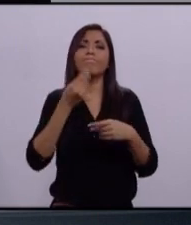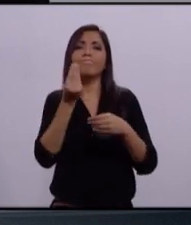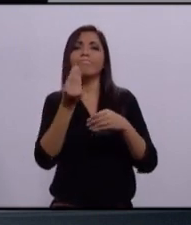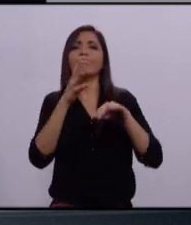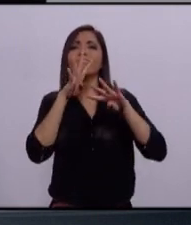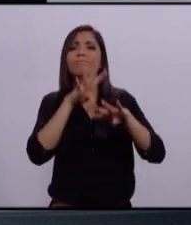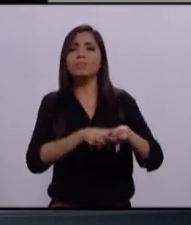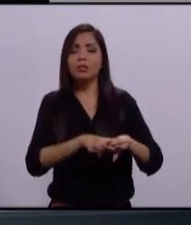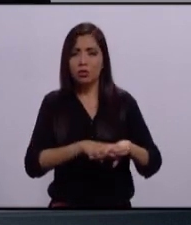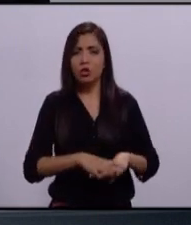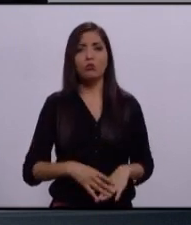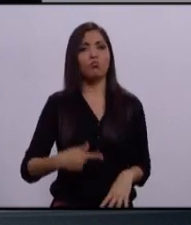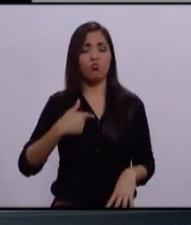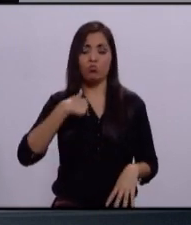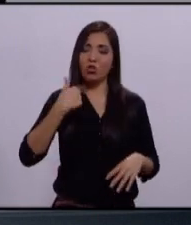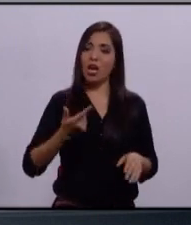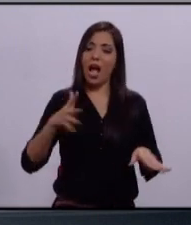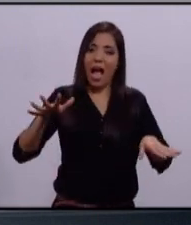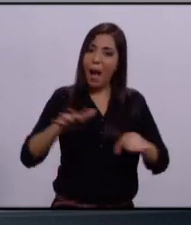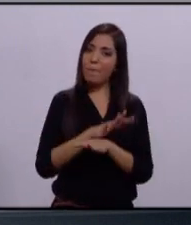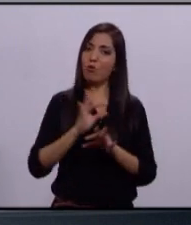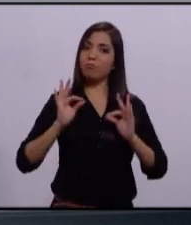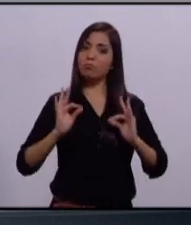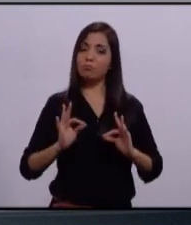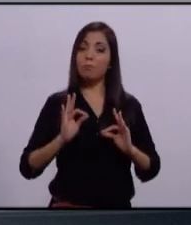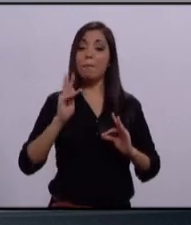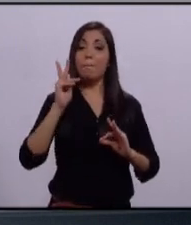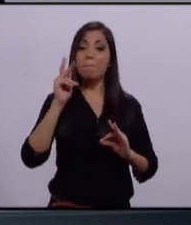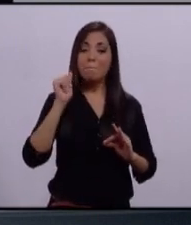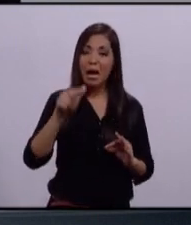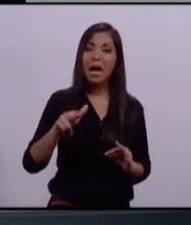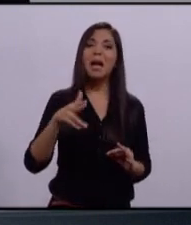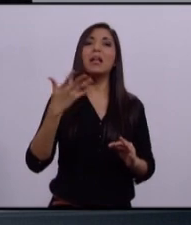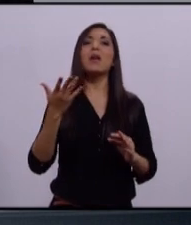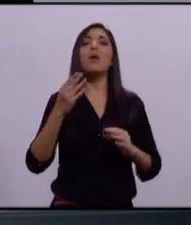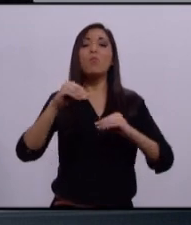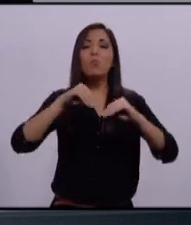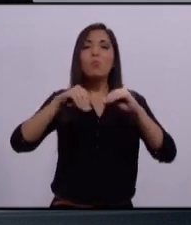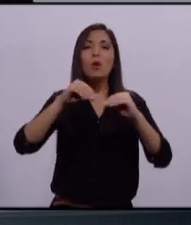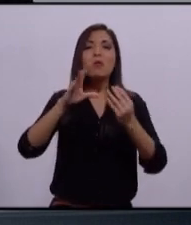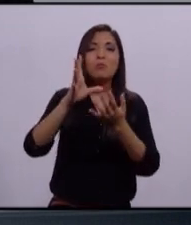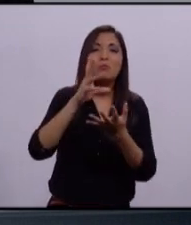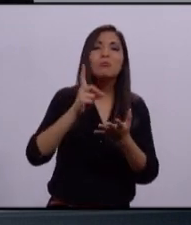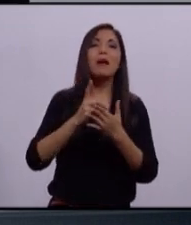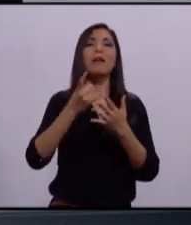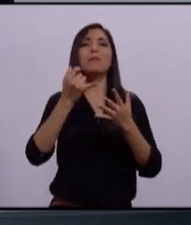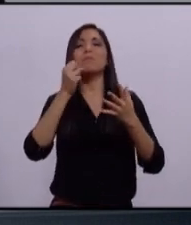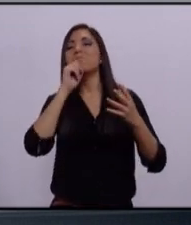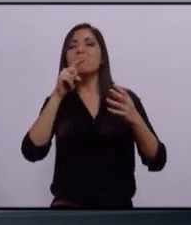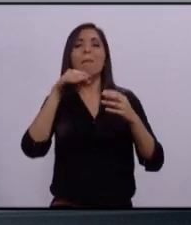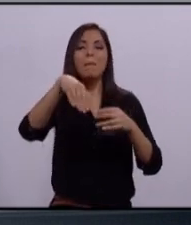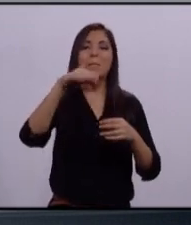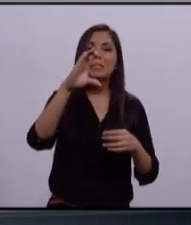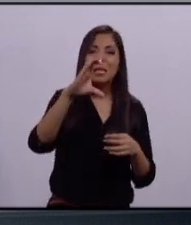candidato del cambio auténtico. El PAN y Movimiento Ciudadano son lo mismo. Su alianza la han demostrado desde hace años. Dos expresidentes de los empresarios que